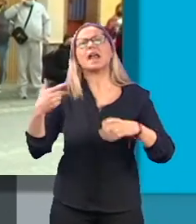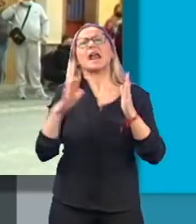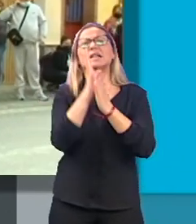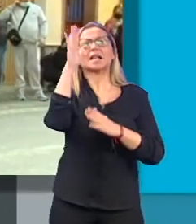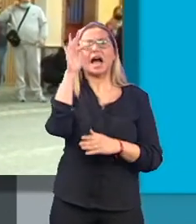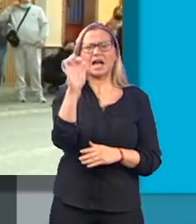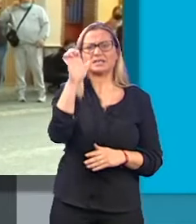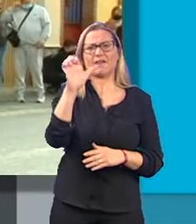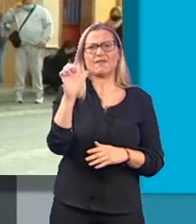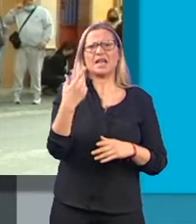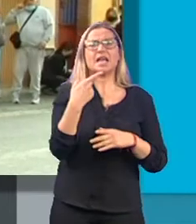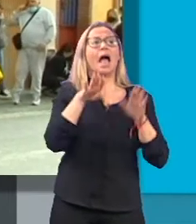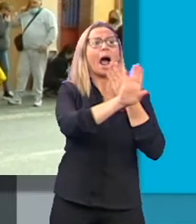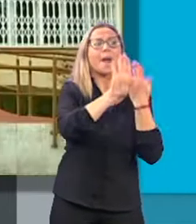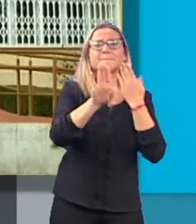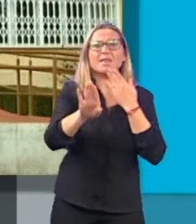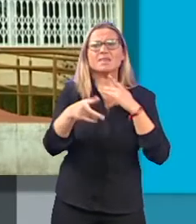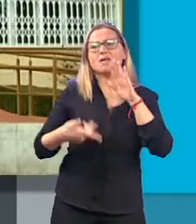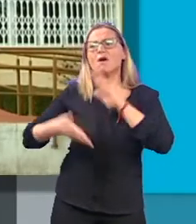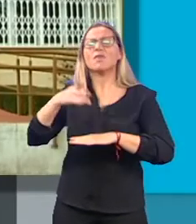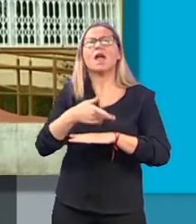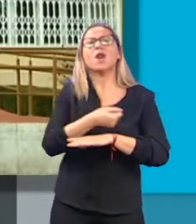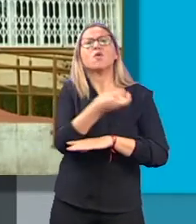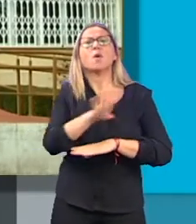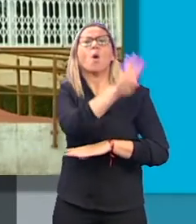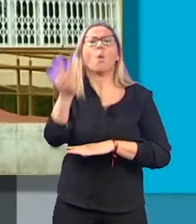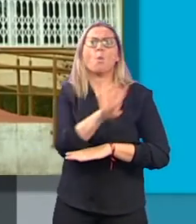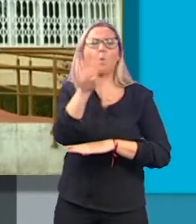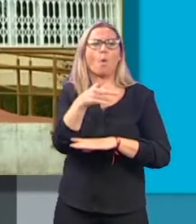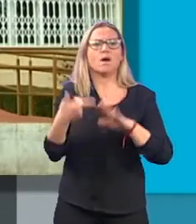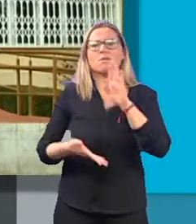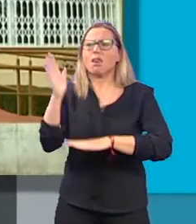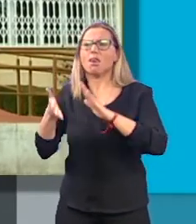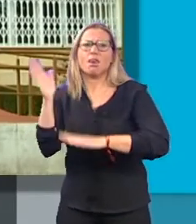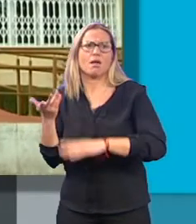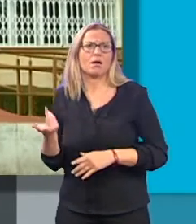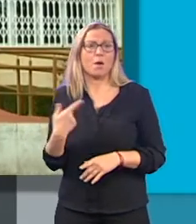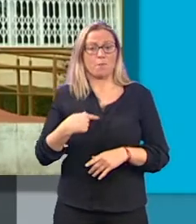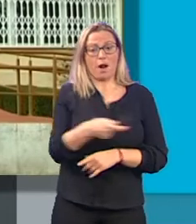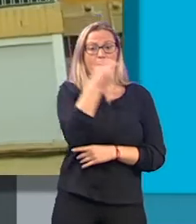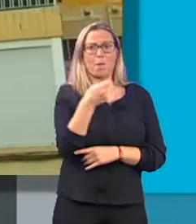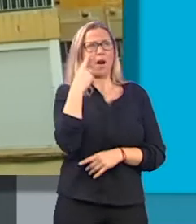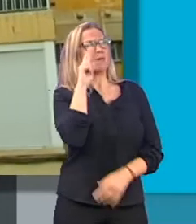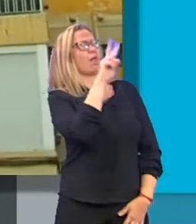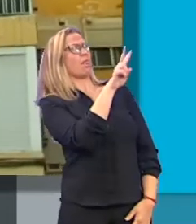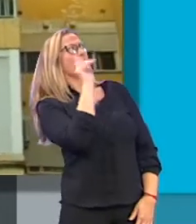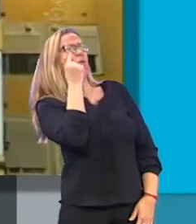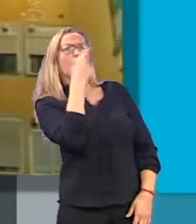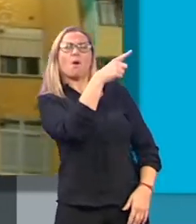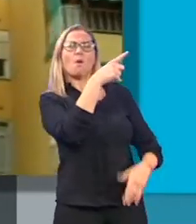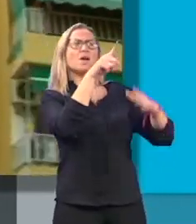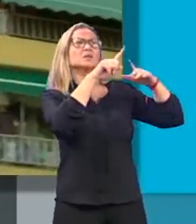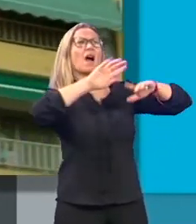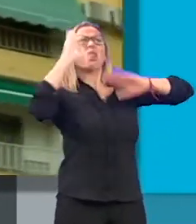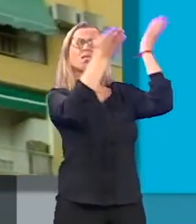desalojado a una veintena de vecinos del edificio número 4 de la calle Mercurio, al detectar bomberos de Granada daños estructurales en el inmueble que el edificio